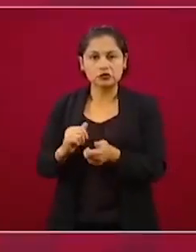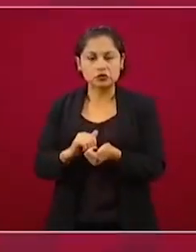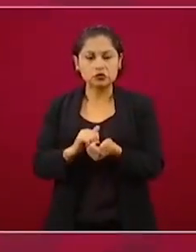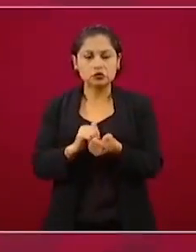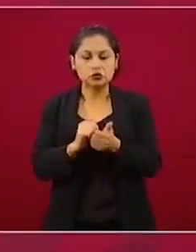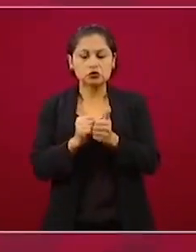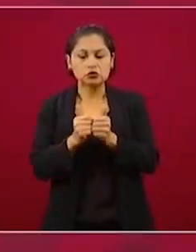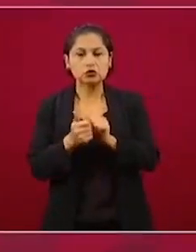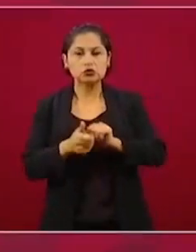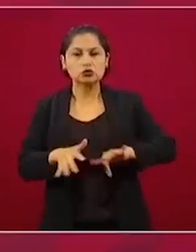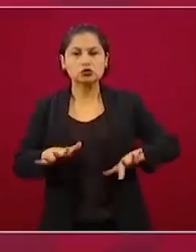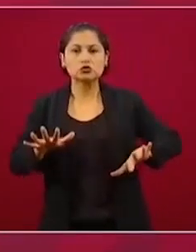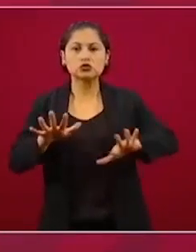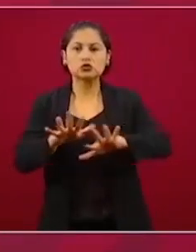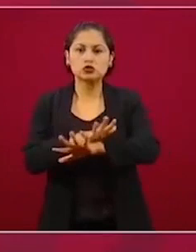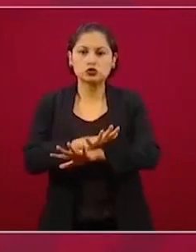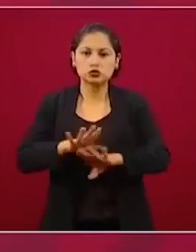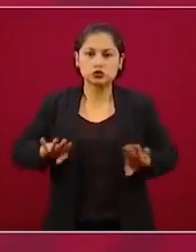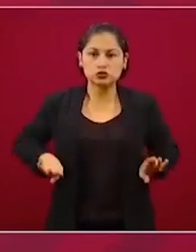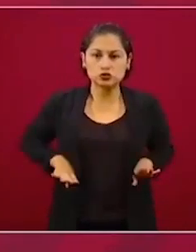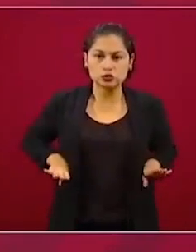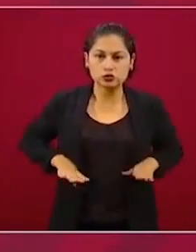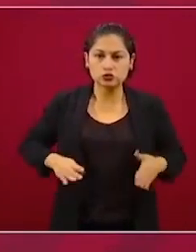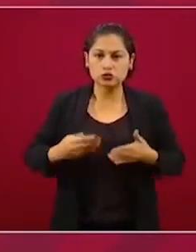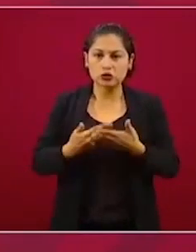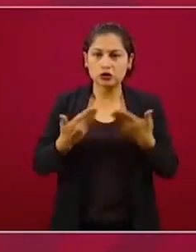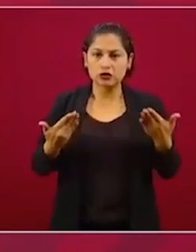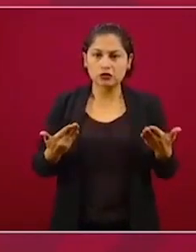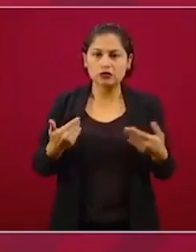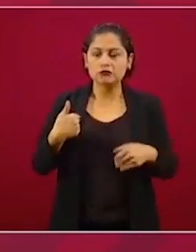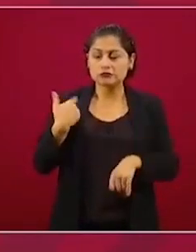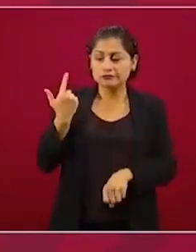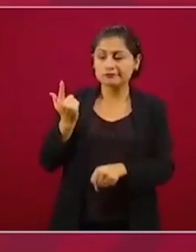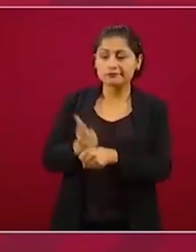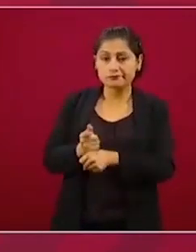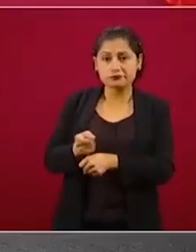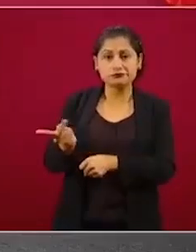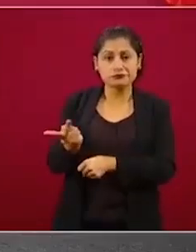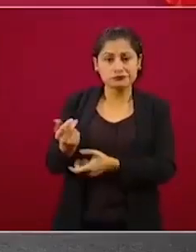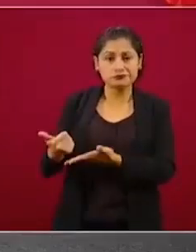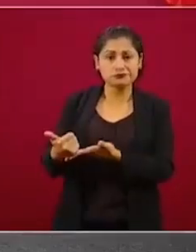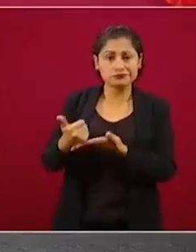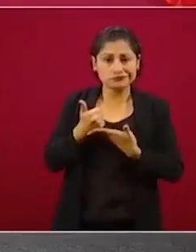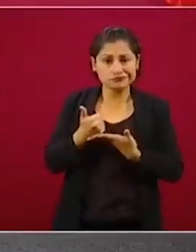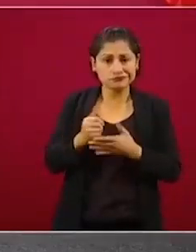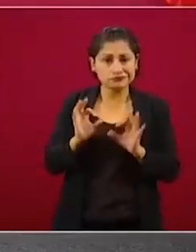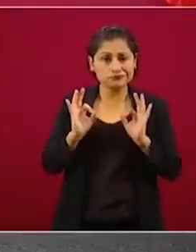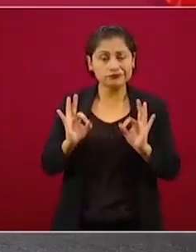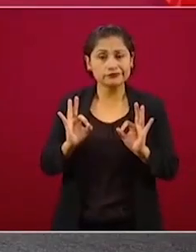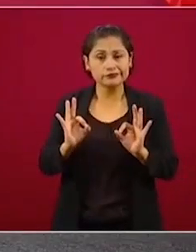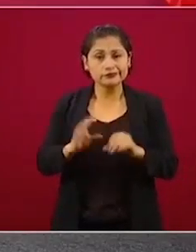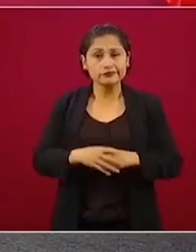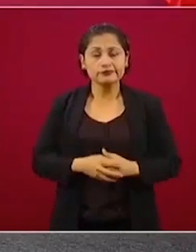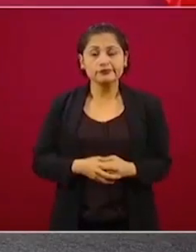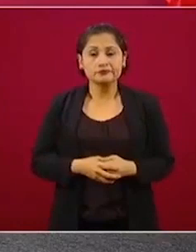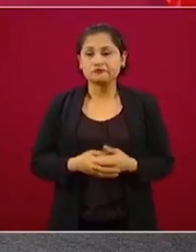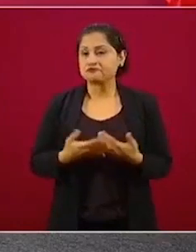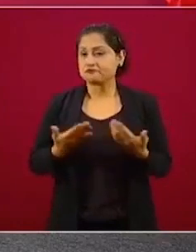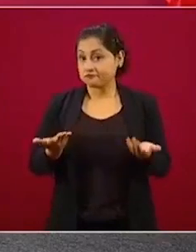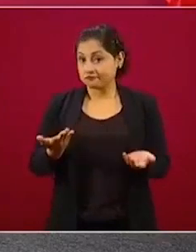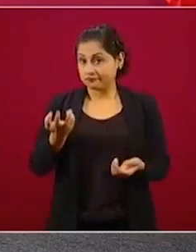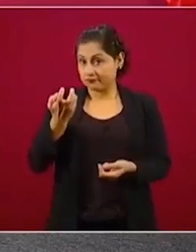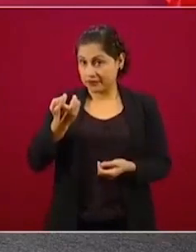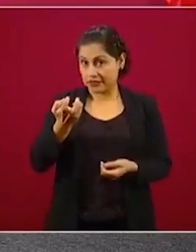y nos están ayudando. Entonces, eso de entrada,